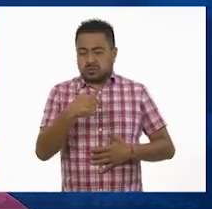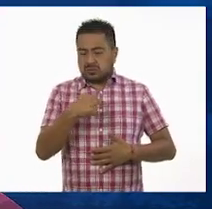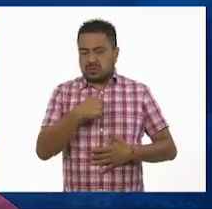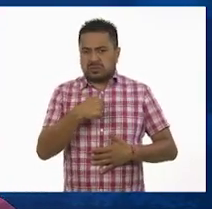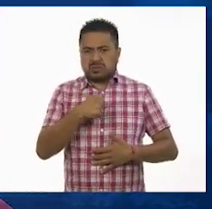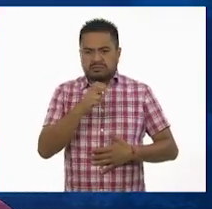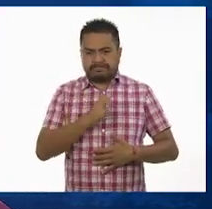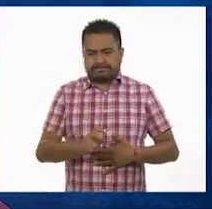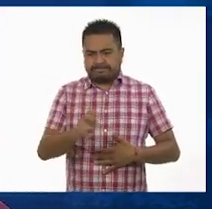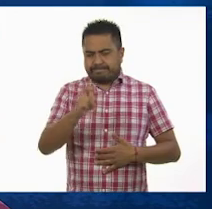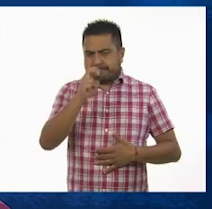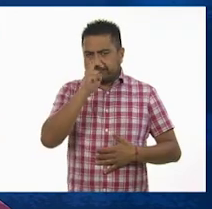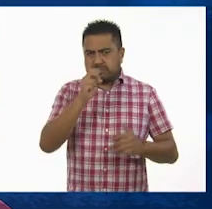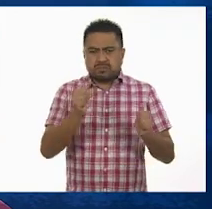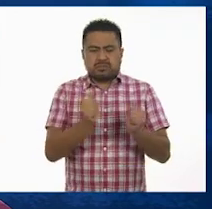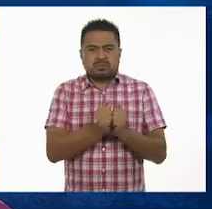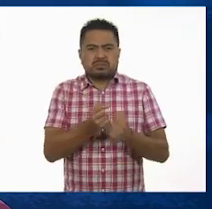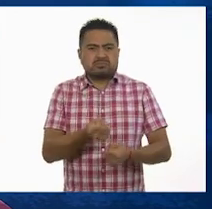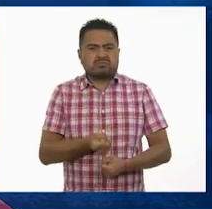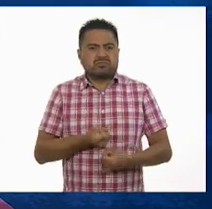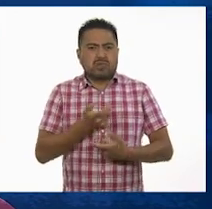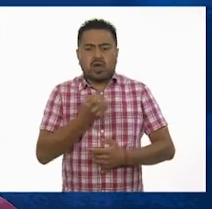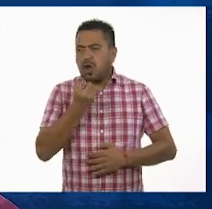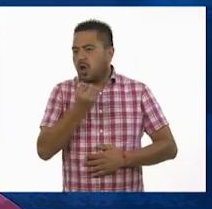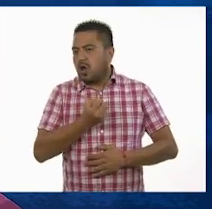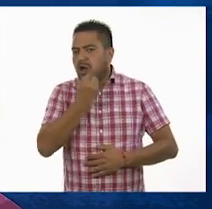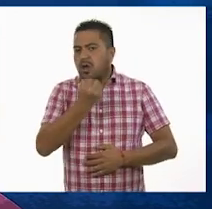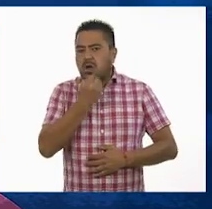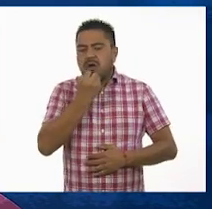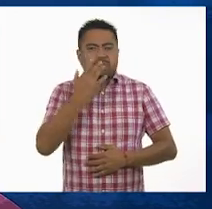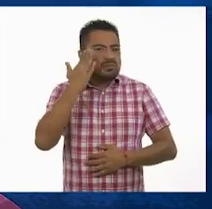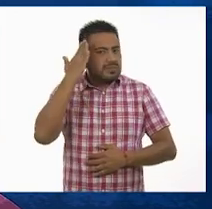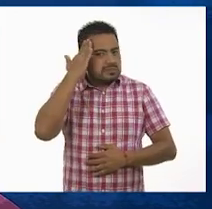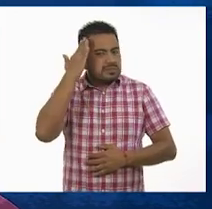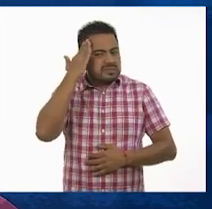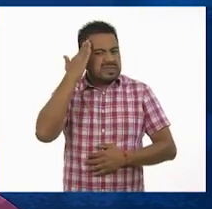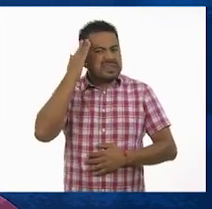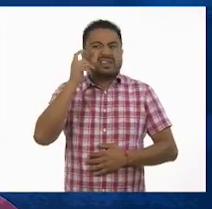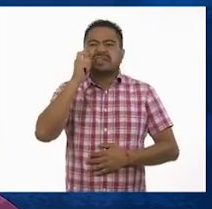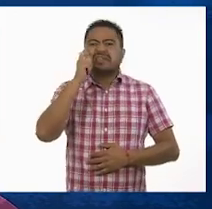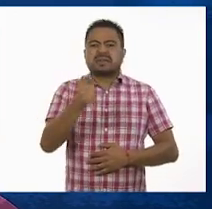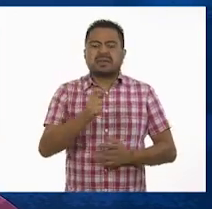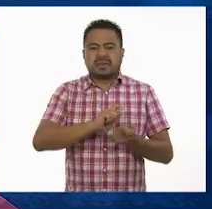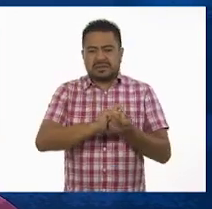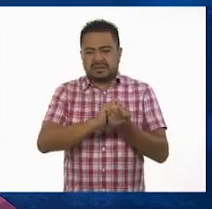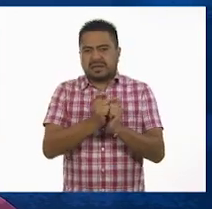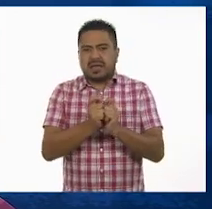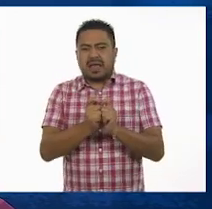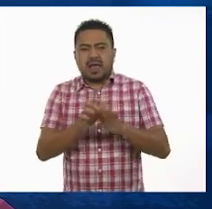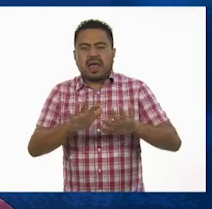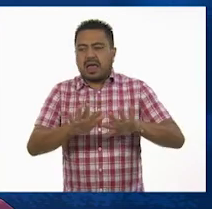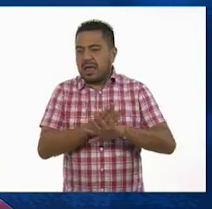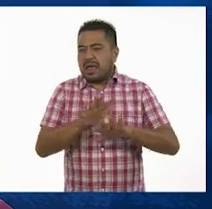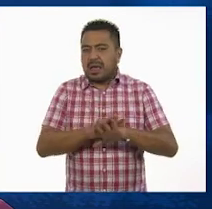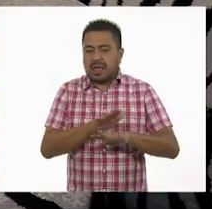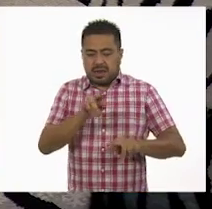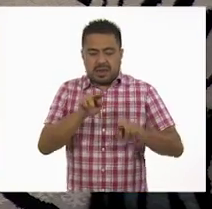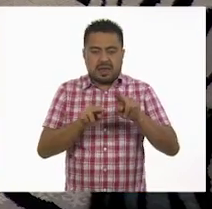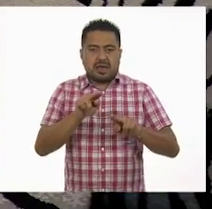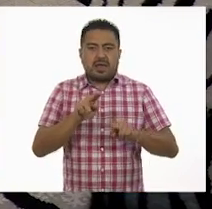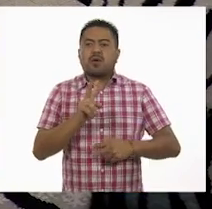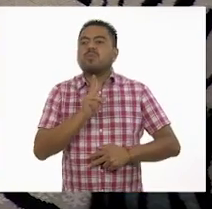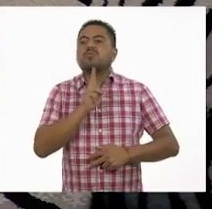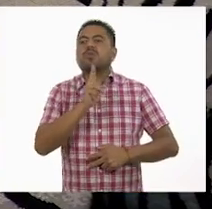rigurosa con la expresión oral y la capacidad de interpretación a nivel